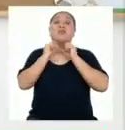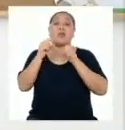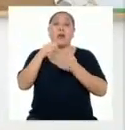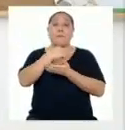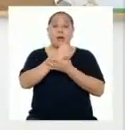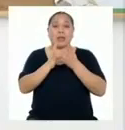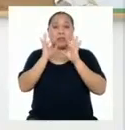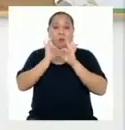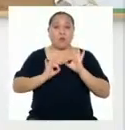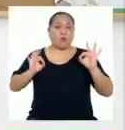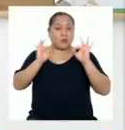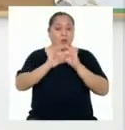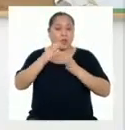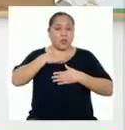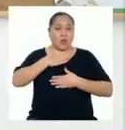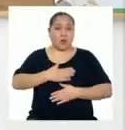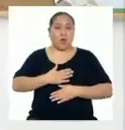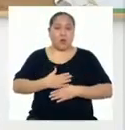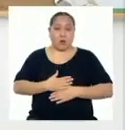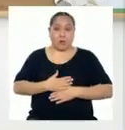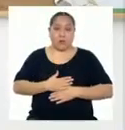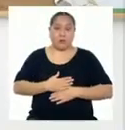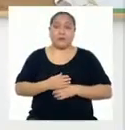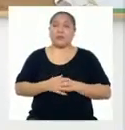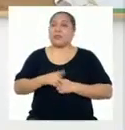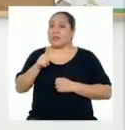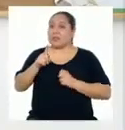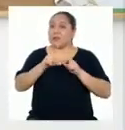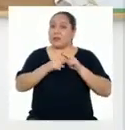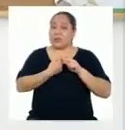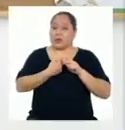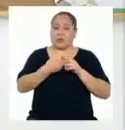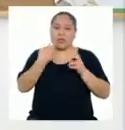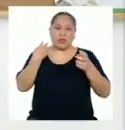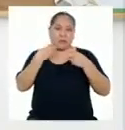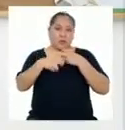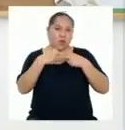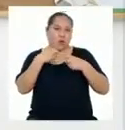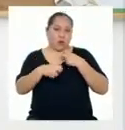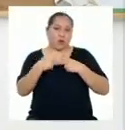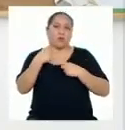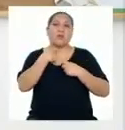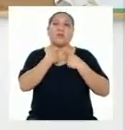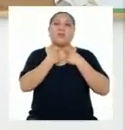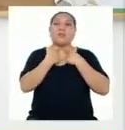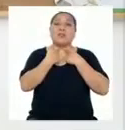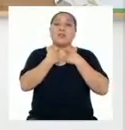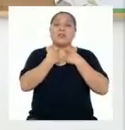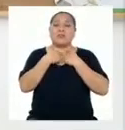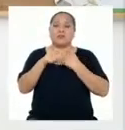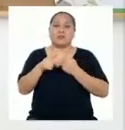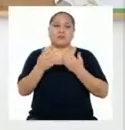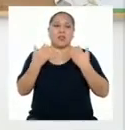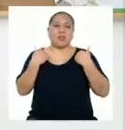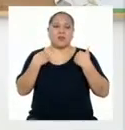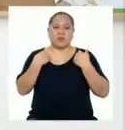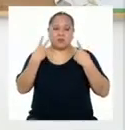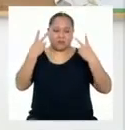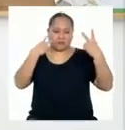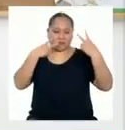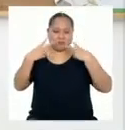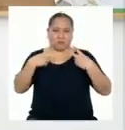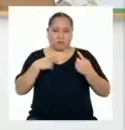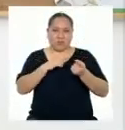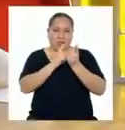importantes del cuerpo humano. Por eso, si comenzamos a tener problemas relacionados con ella, nos acompañarán desórdenes